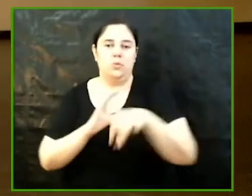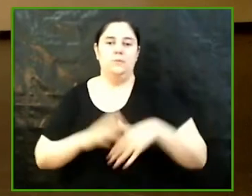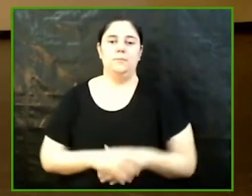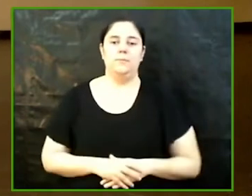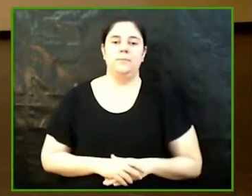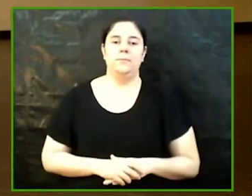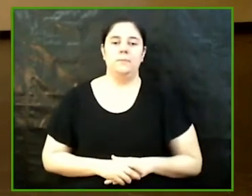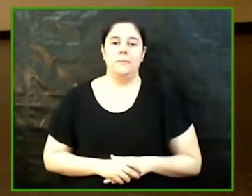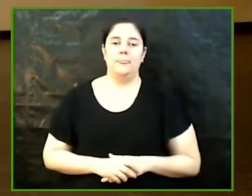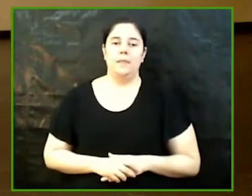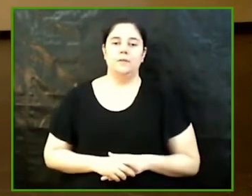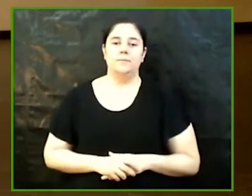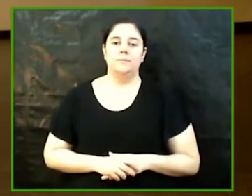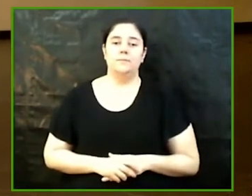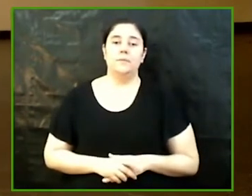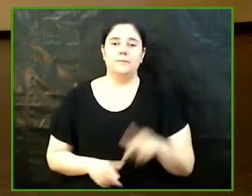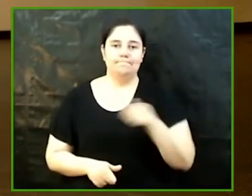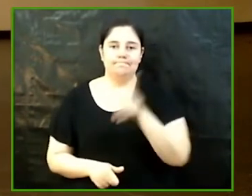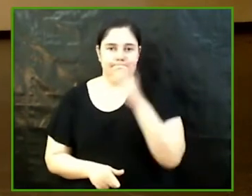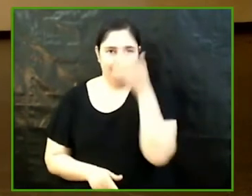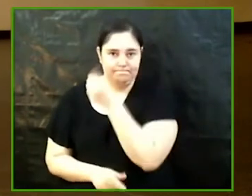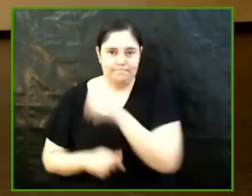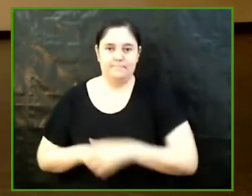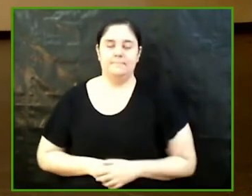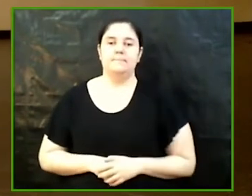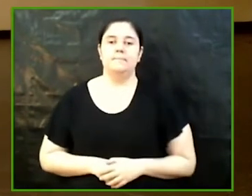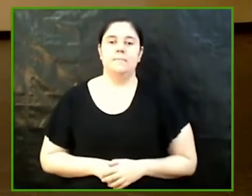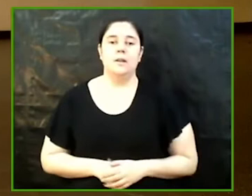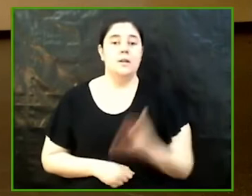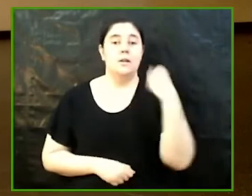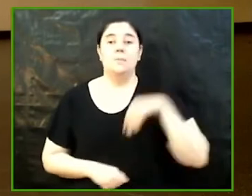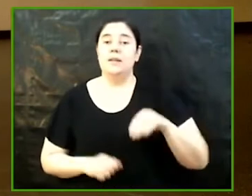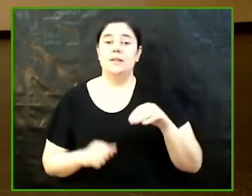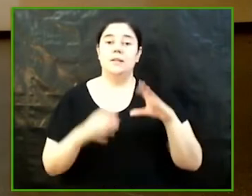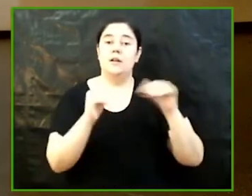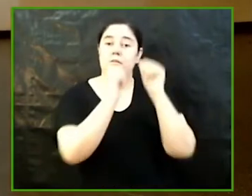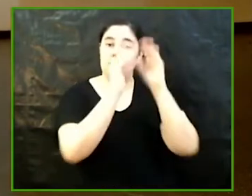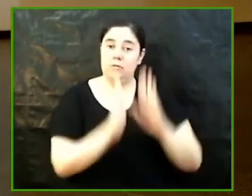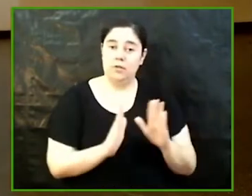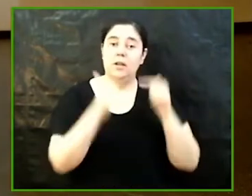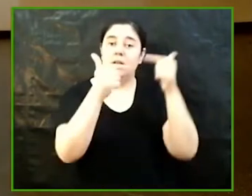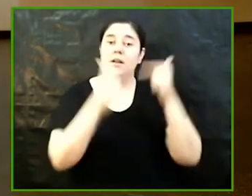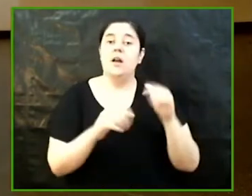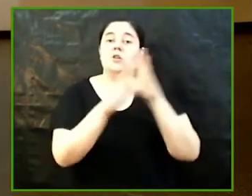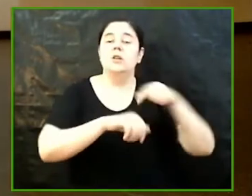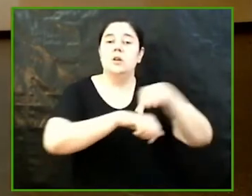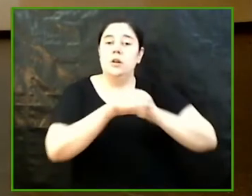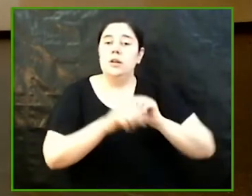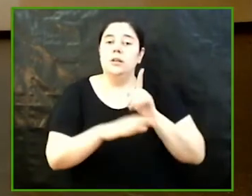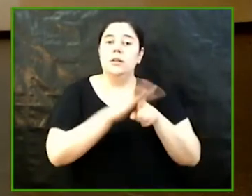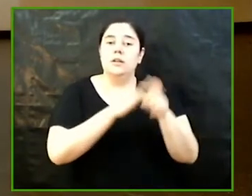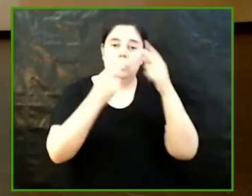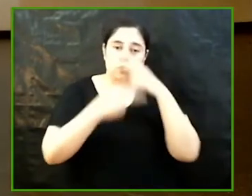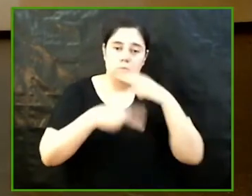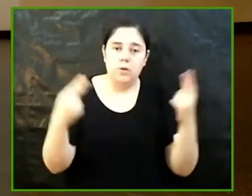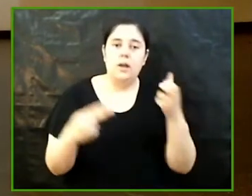També excusa la seva assistència De la mateixa facultat el grau en Ciència Política i Gestió Pública Ariadna Cruz Félix